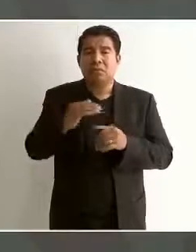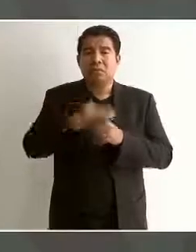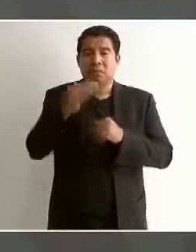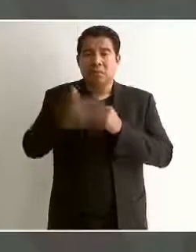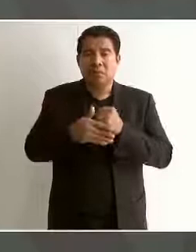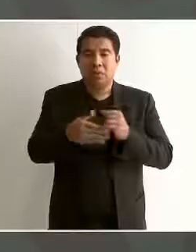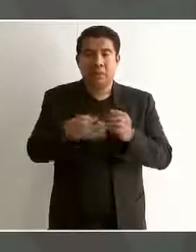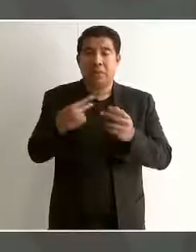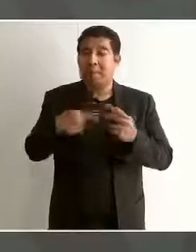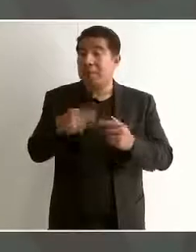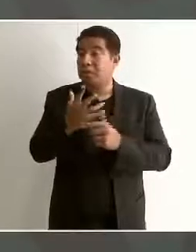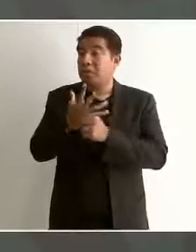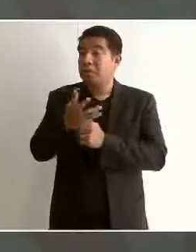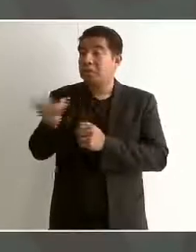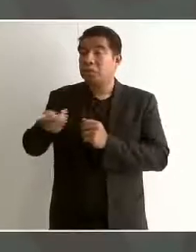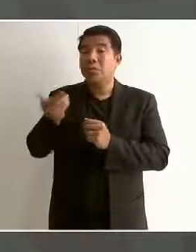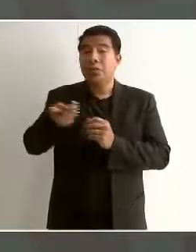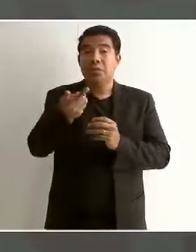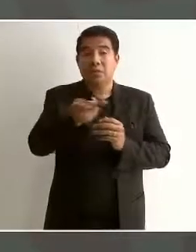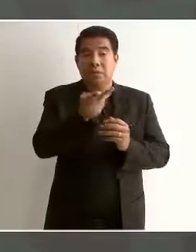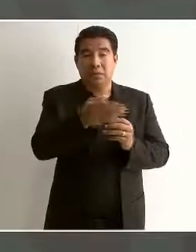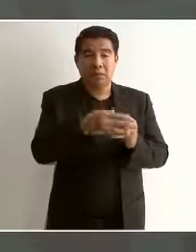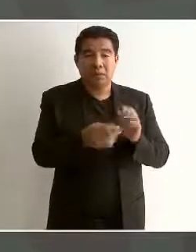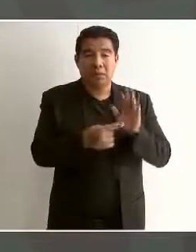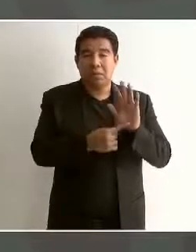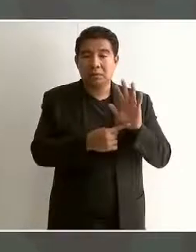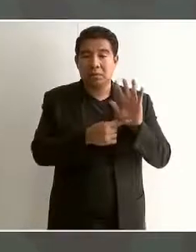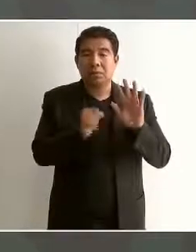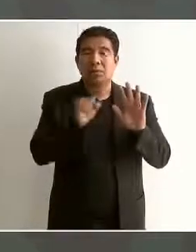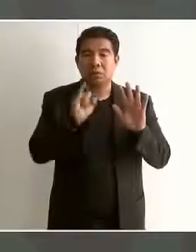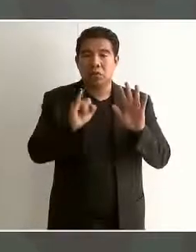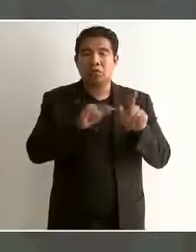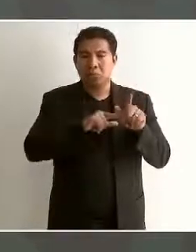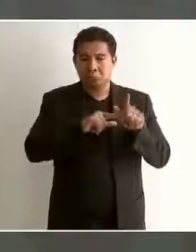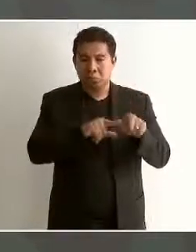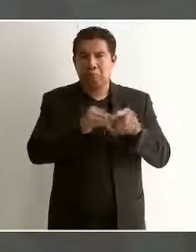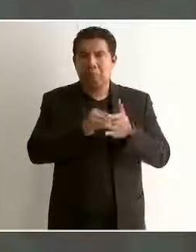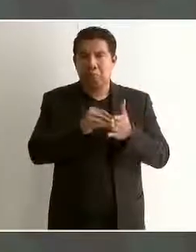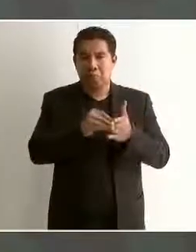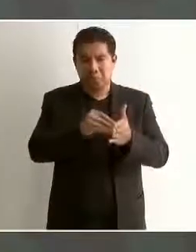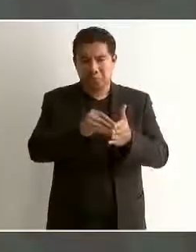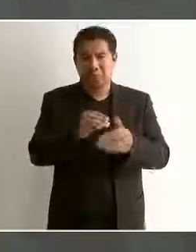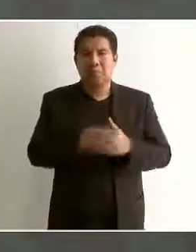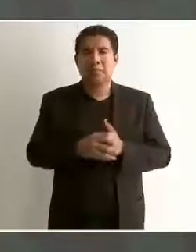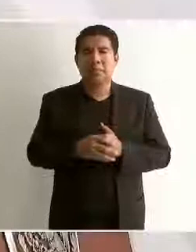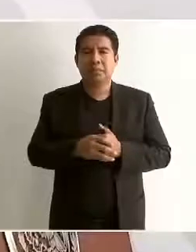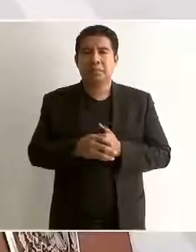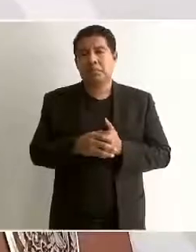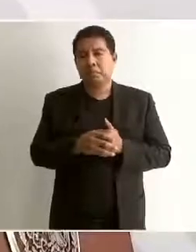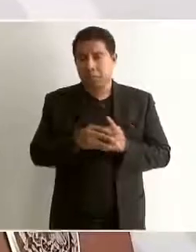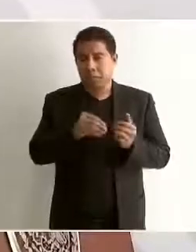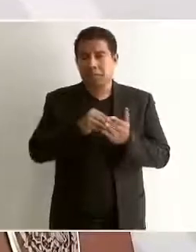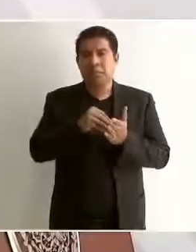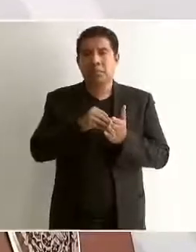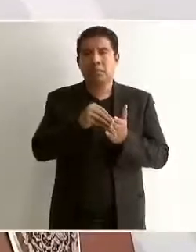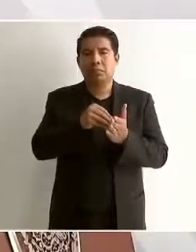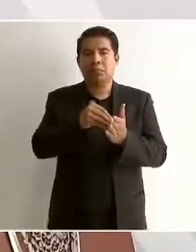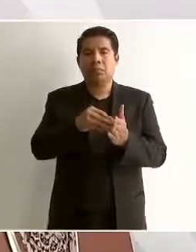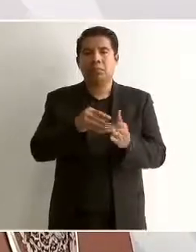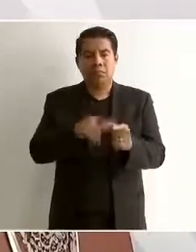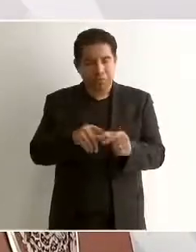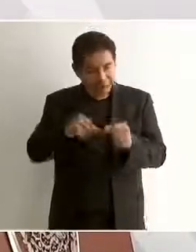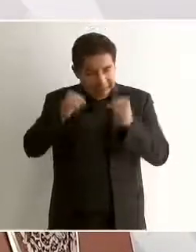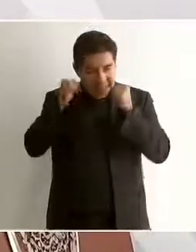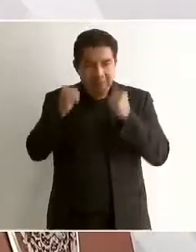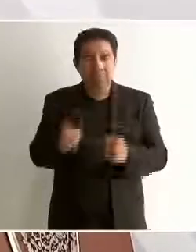a ver qué dice la gente y si la gente dice que yo continúe pues vamos a consolidar bien